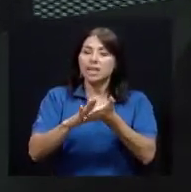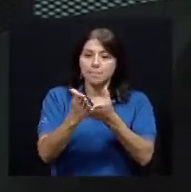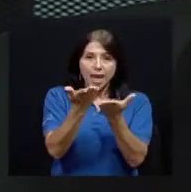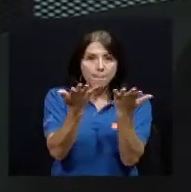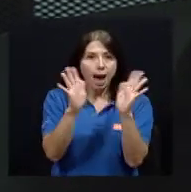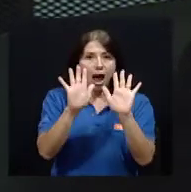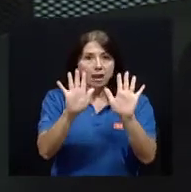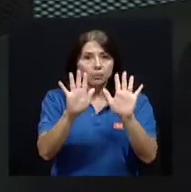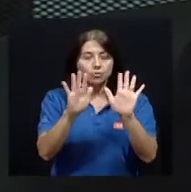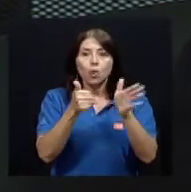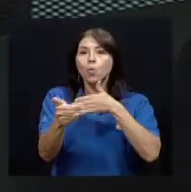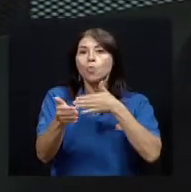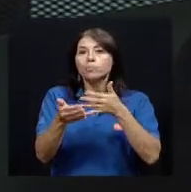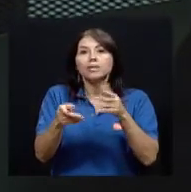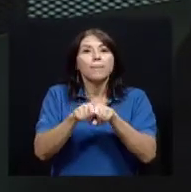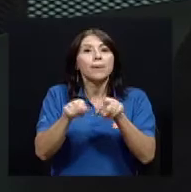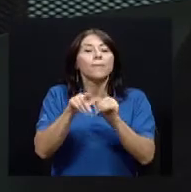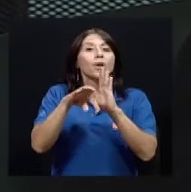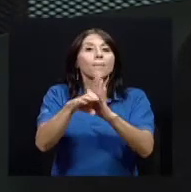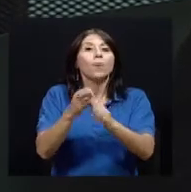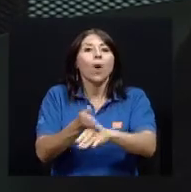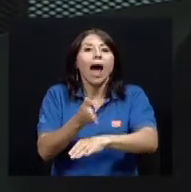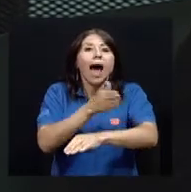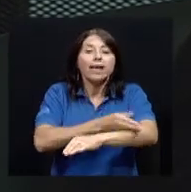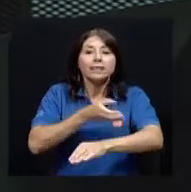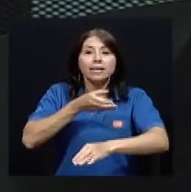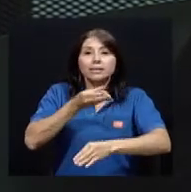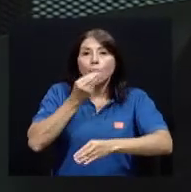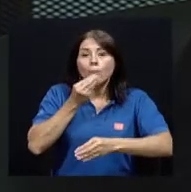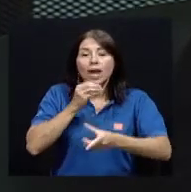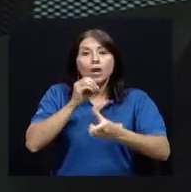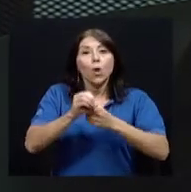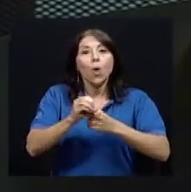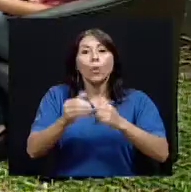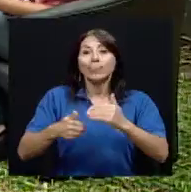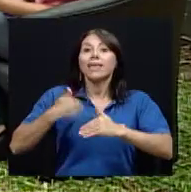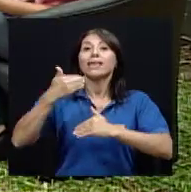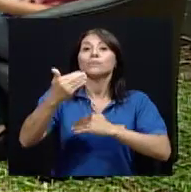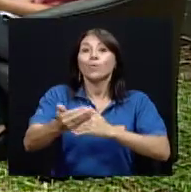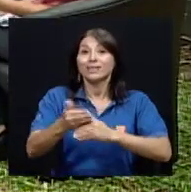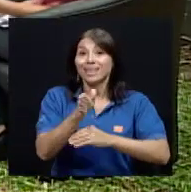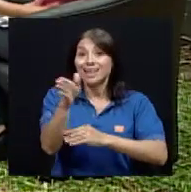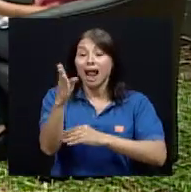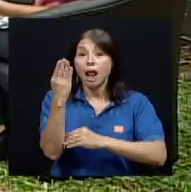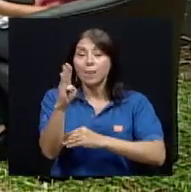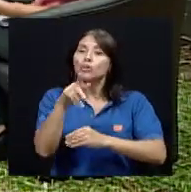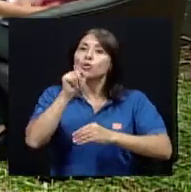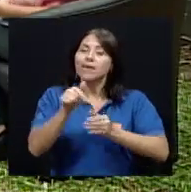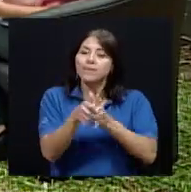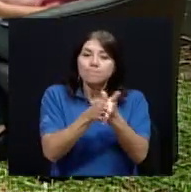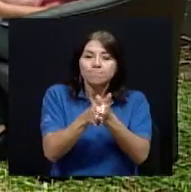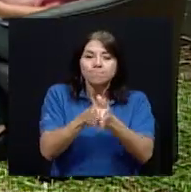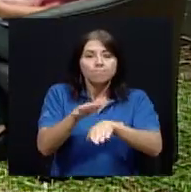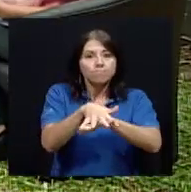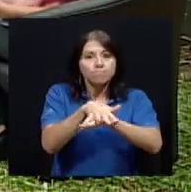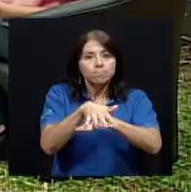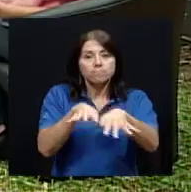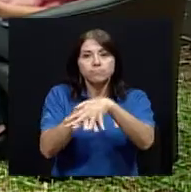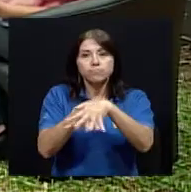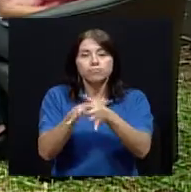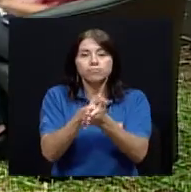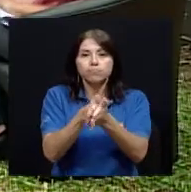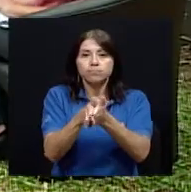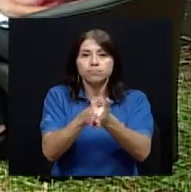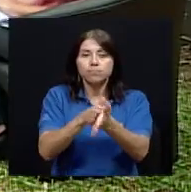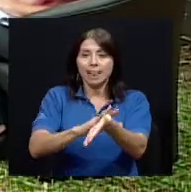recomendación en general como la que es antes de comer o inclusive después de ir al baño ahora manos lo más limpias posibles para asegurar pues